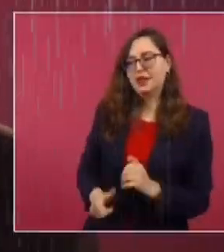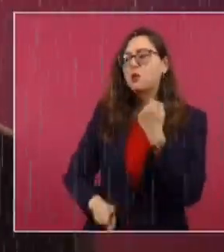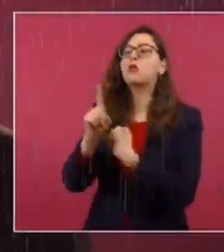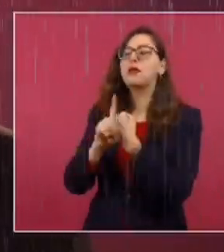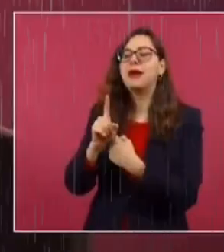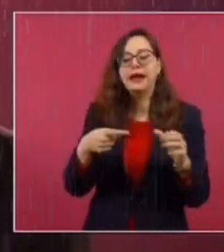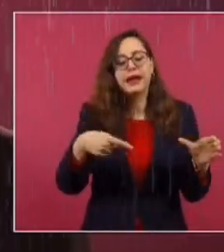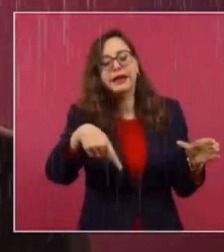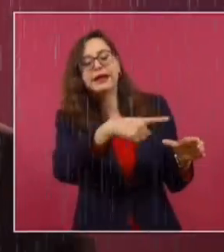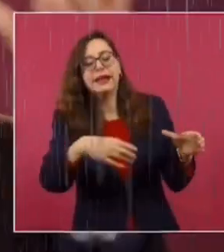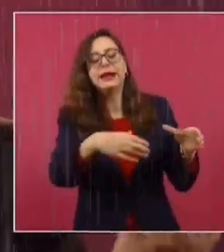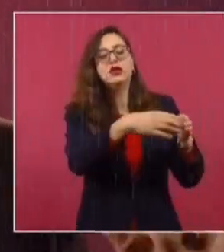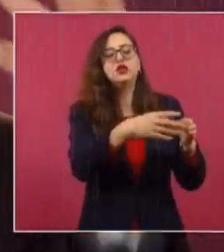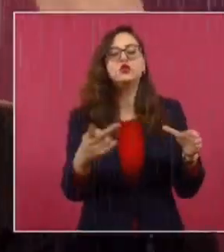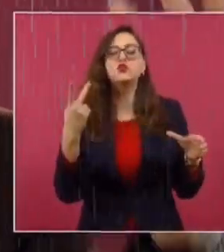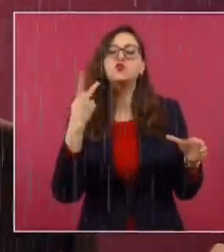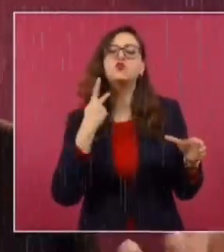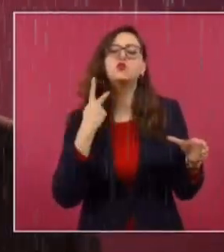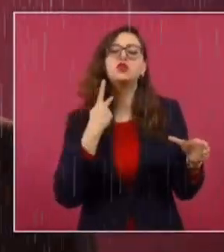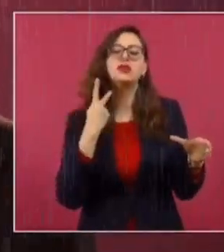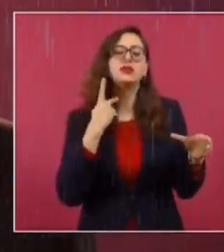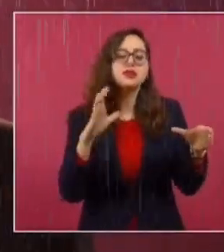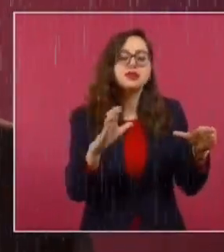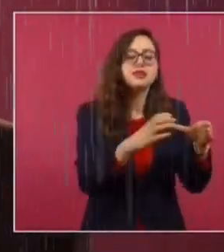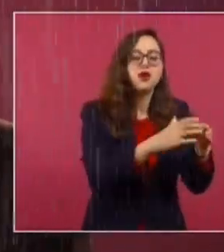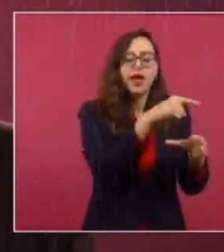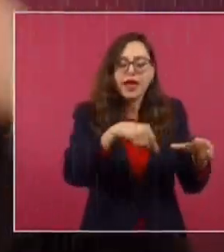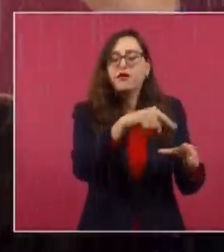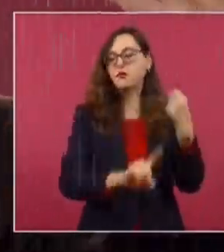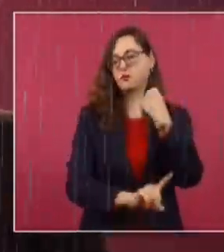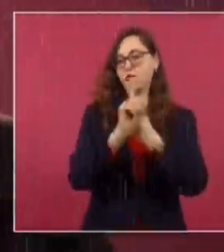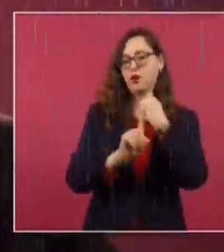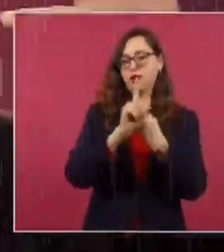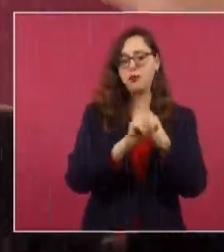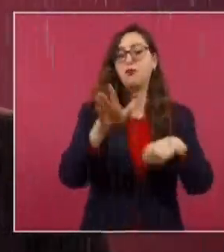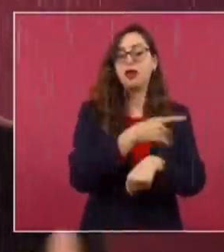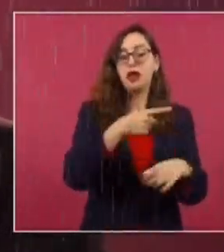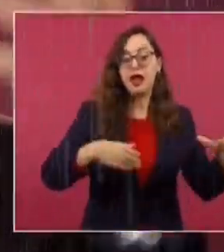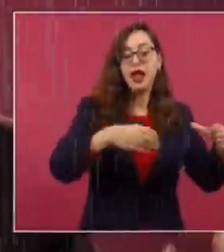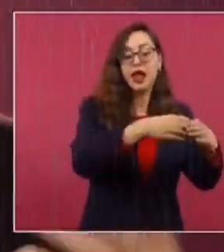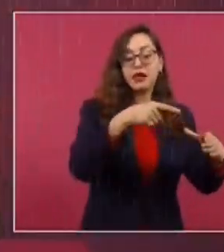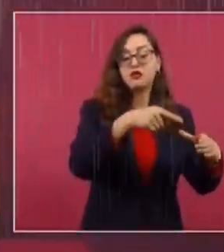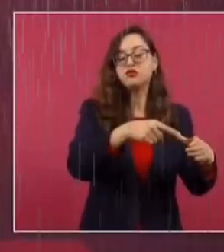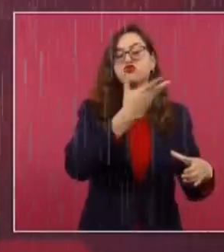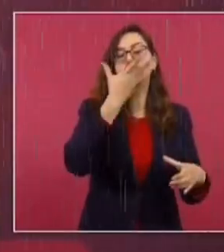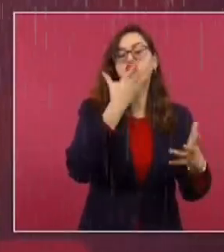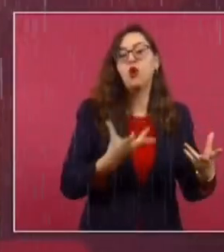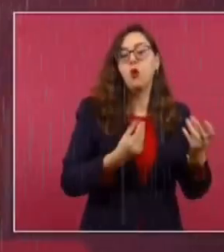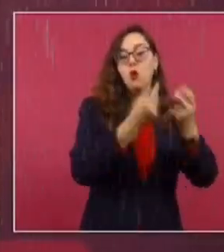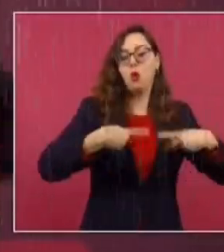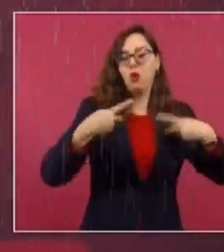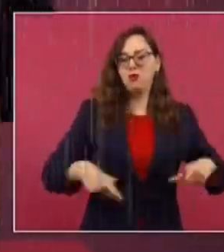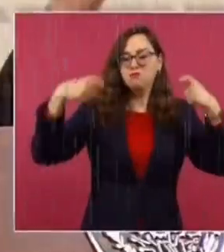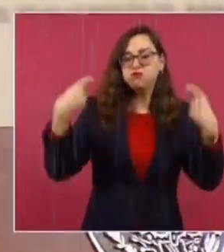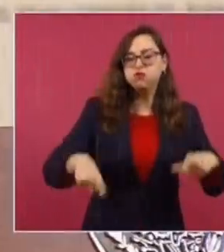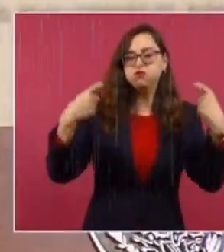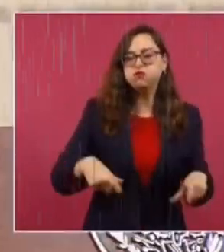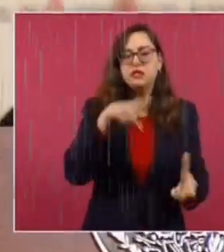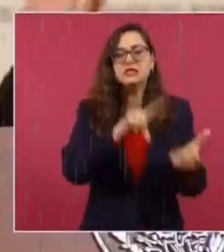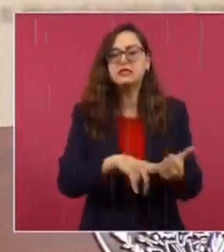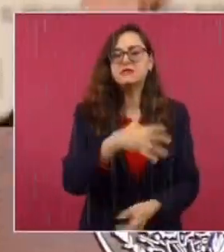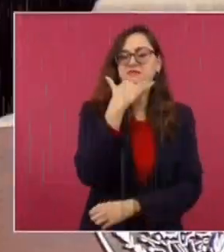política que pertenece, que está al servicio de una oligarquía rapaz, muy corrupta. todos estos